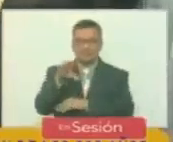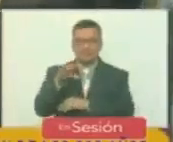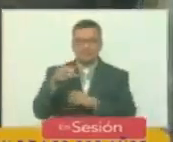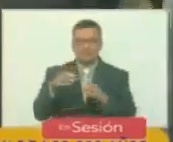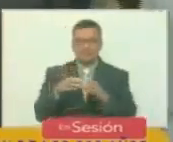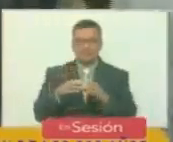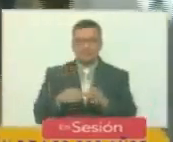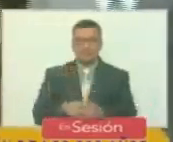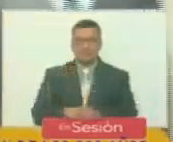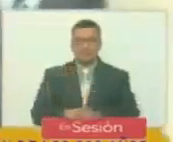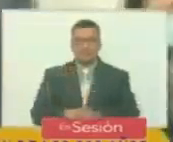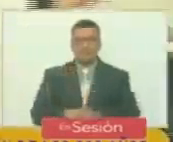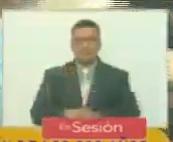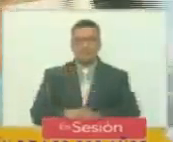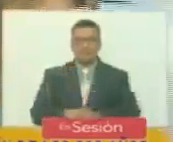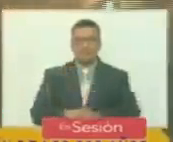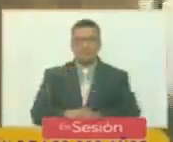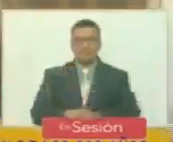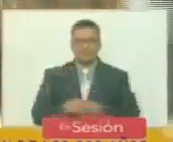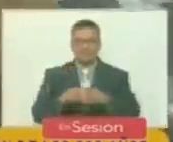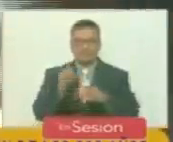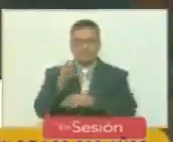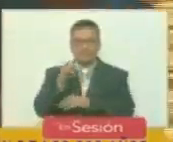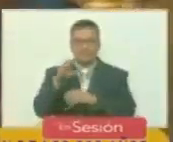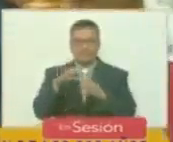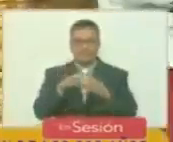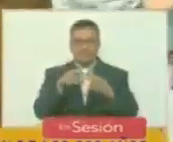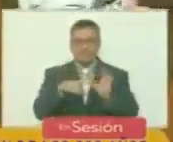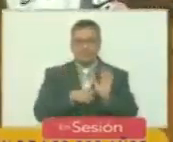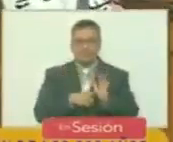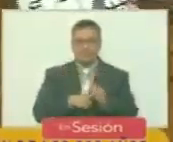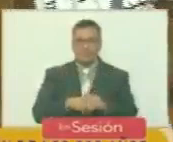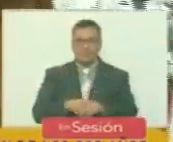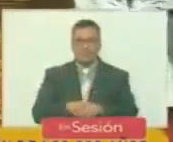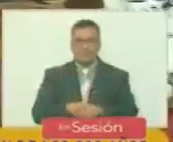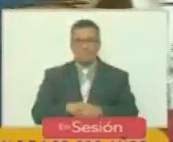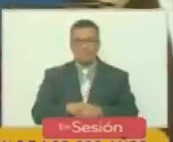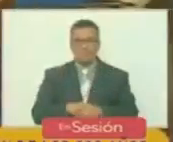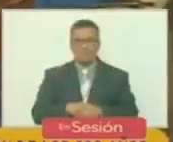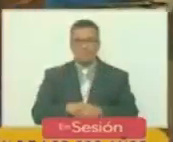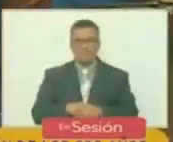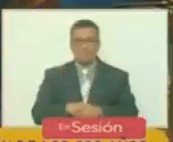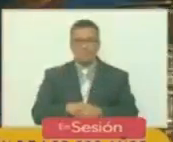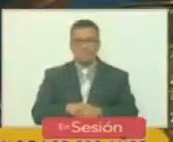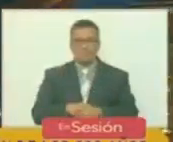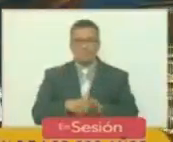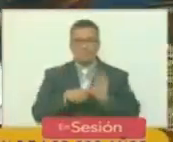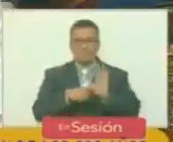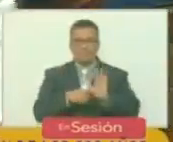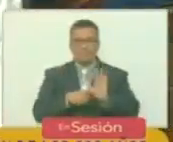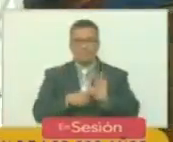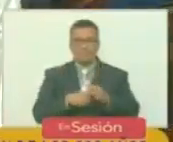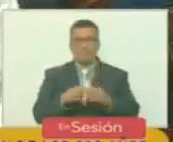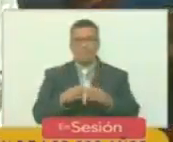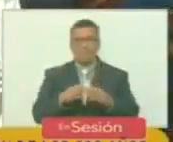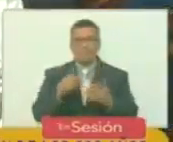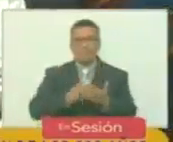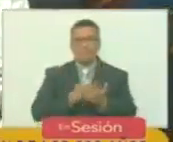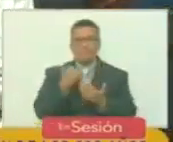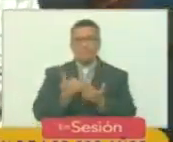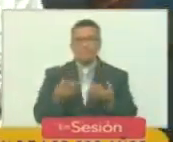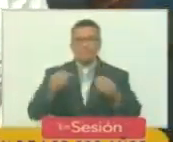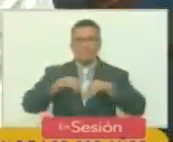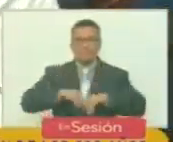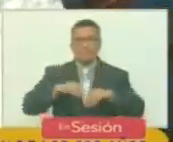la tribuna de oradores a fin de presentar el proyecto de